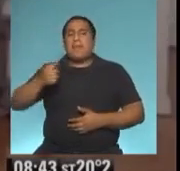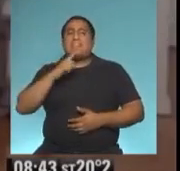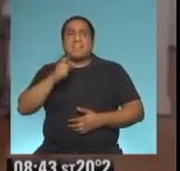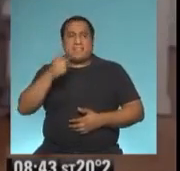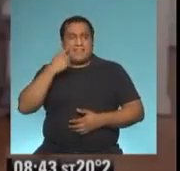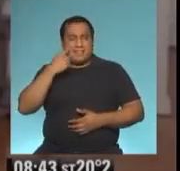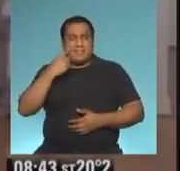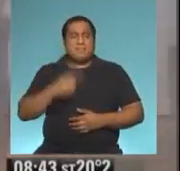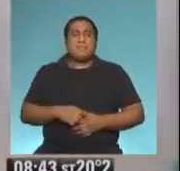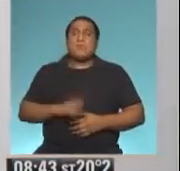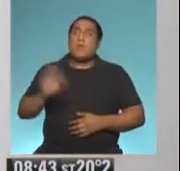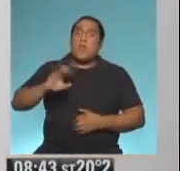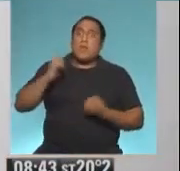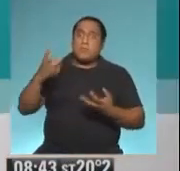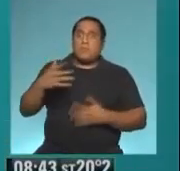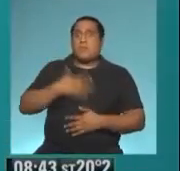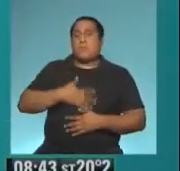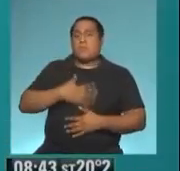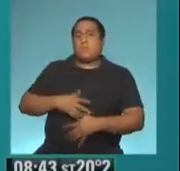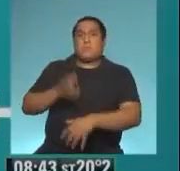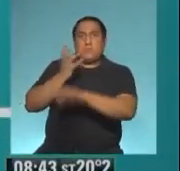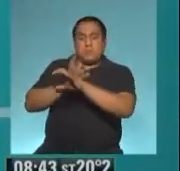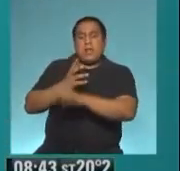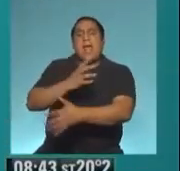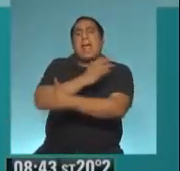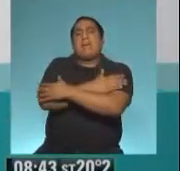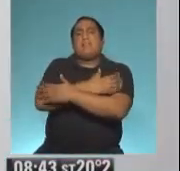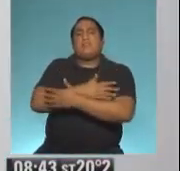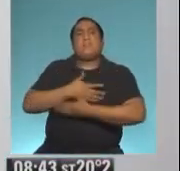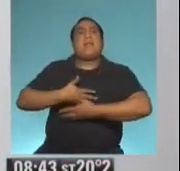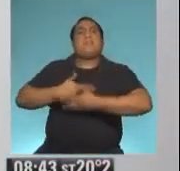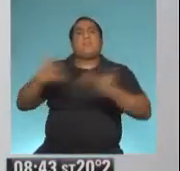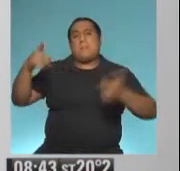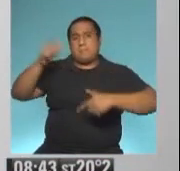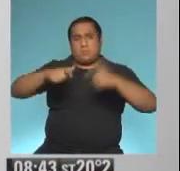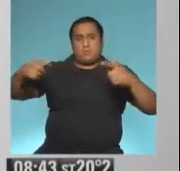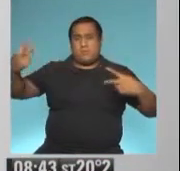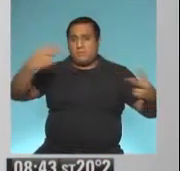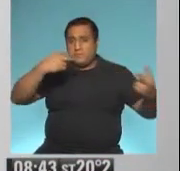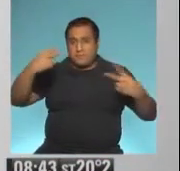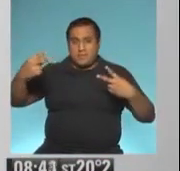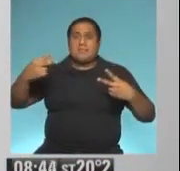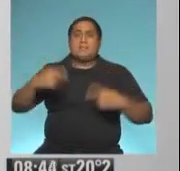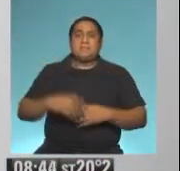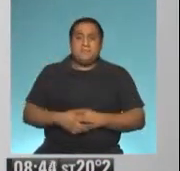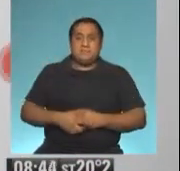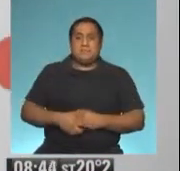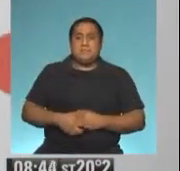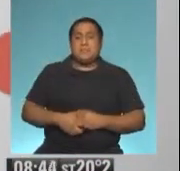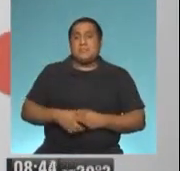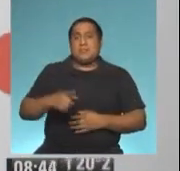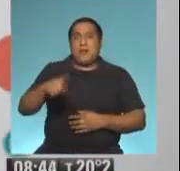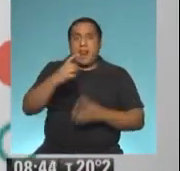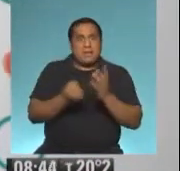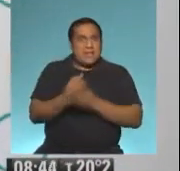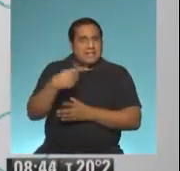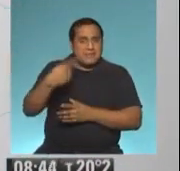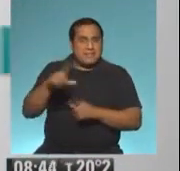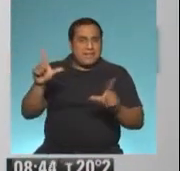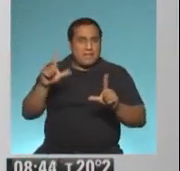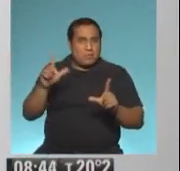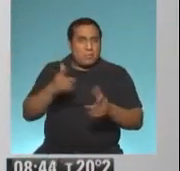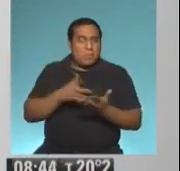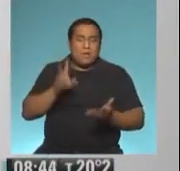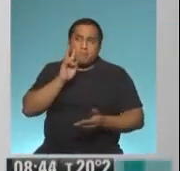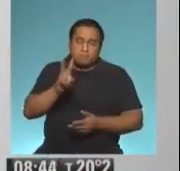Hola, ¿cómo estás? Un gusto enorme poder saludarte. Un abrazo para toda la audiencia, teleaudiencia, que te acompaña en la mañana de la TV Pública.